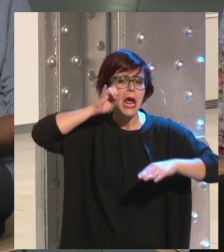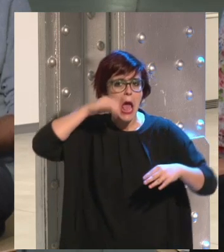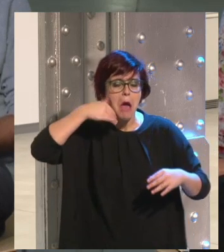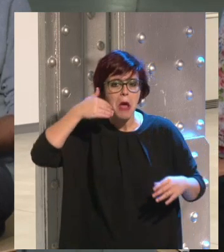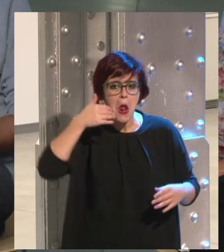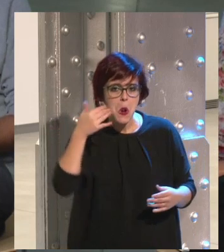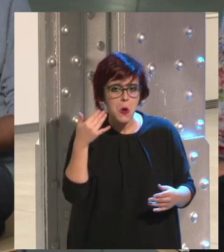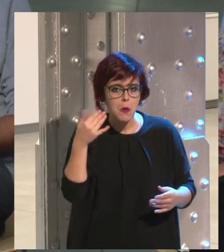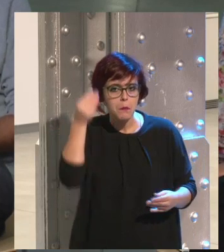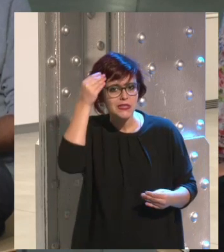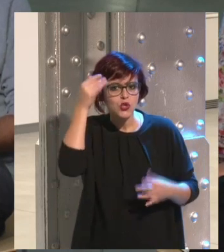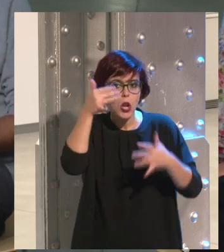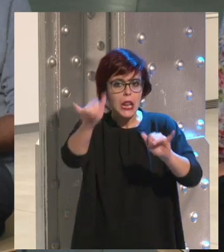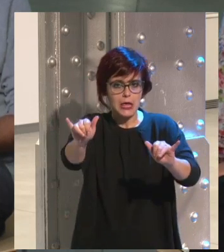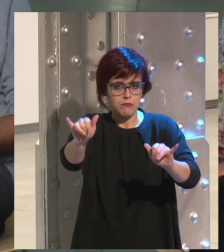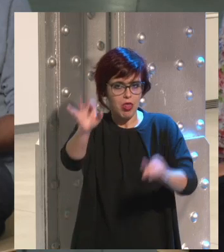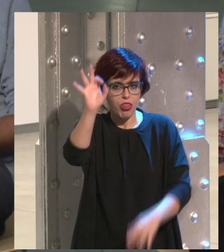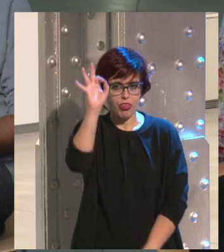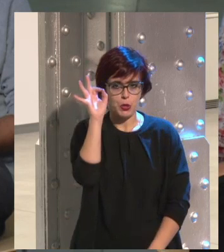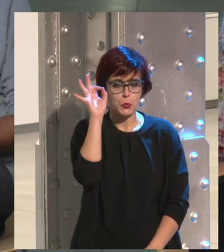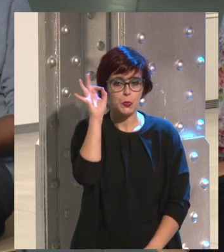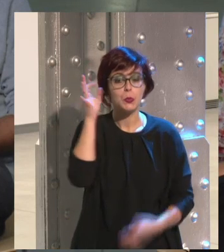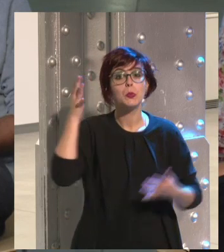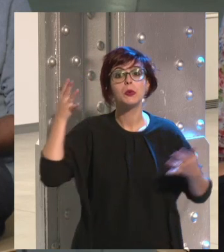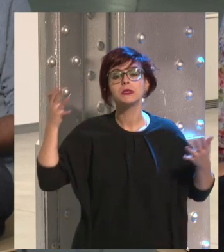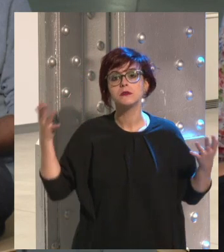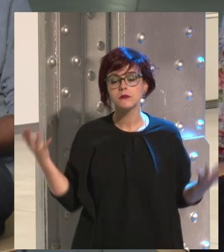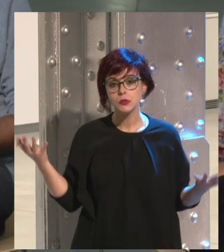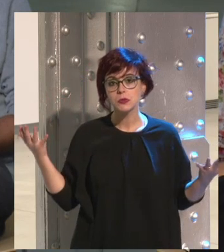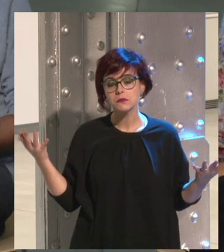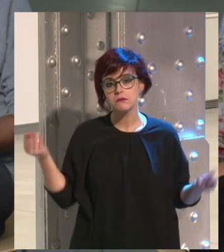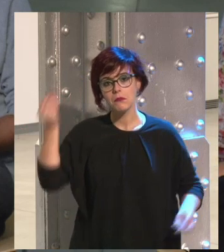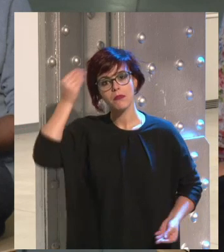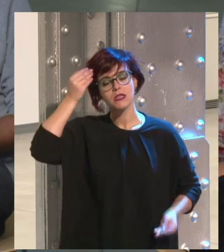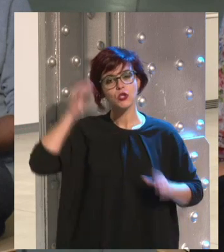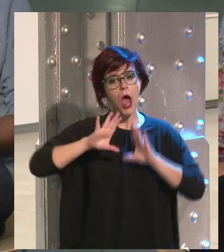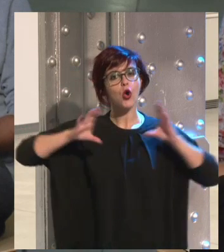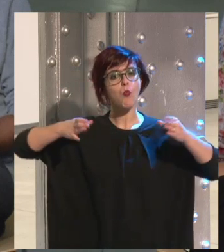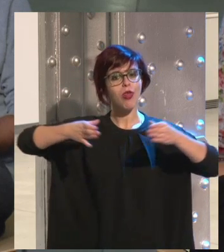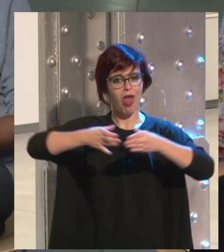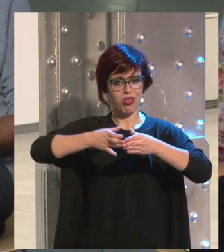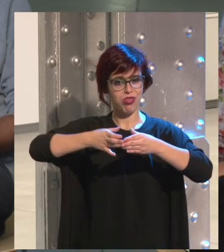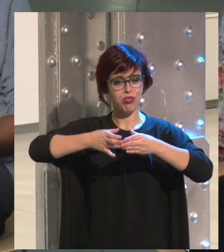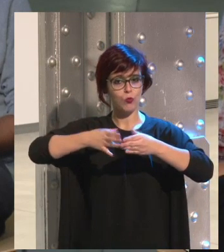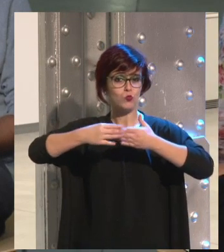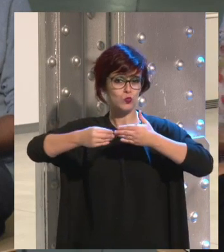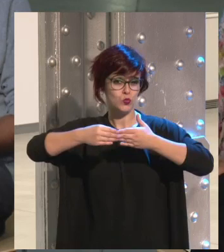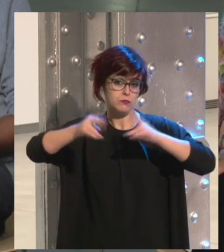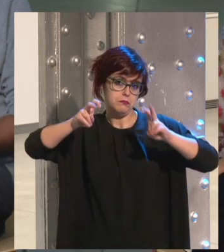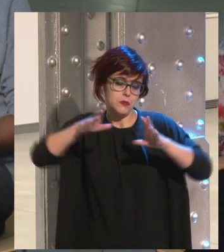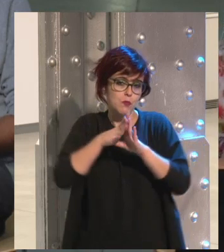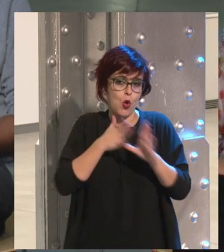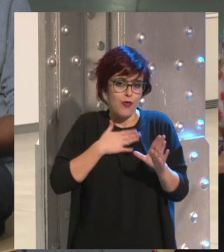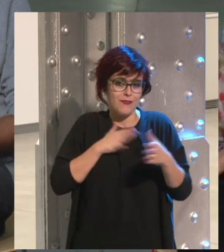Que yo sepa, ninguno, cero. Entonces, creo que la comunidad en sí, y eso lo entiendo también por mi